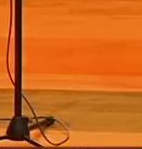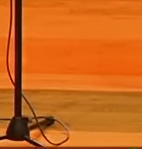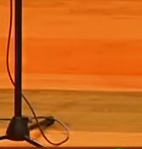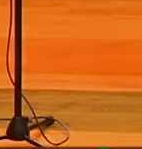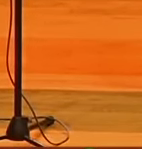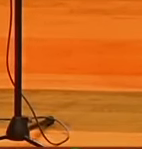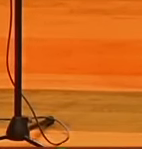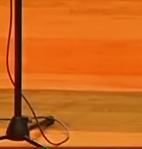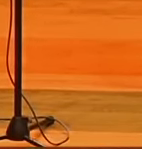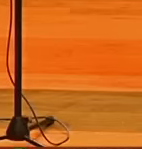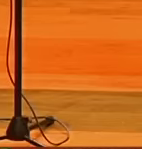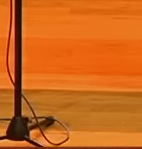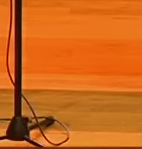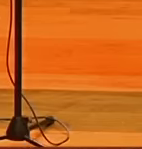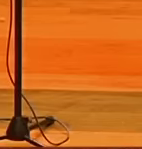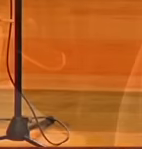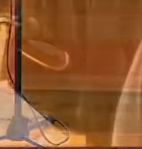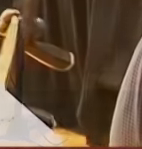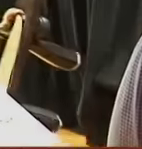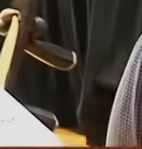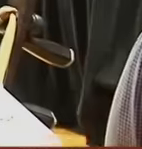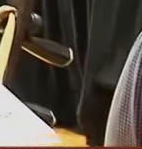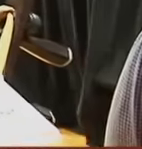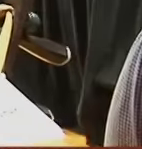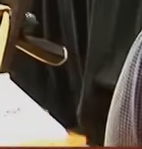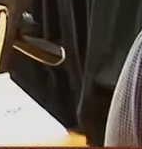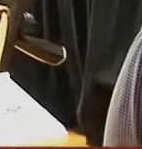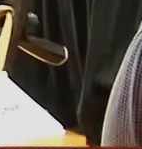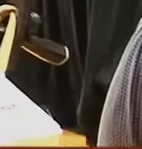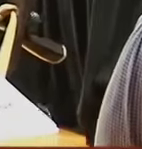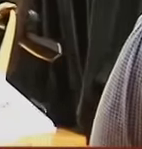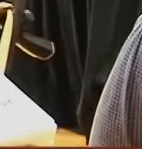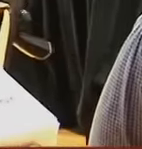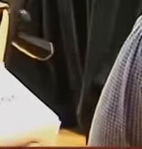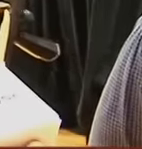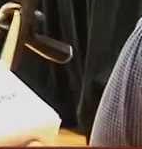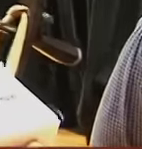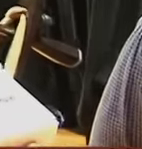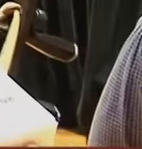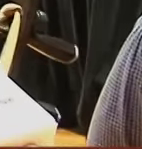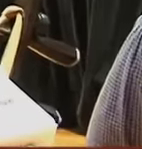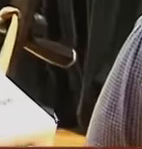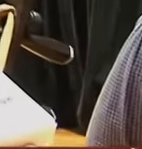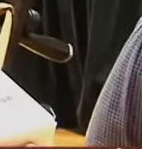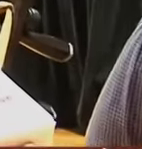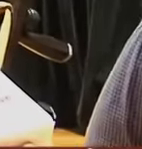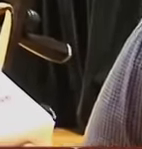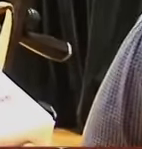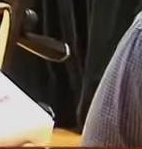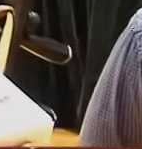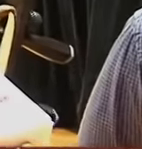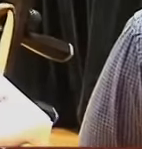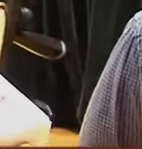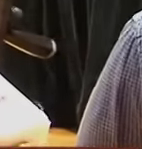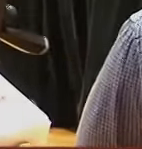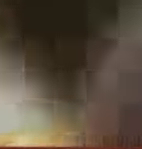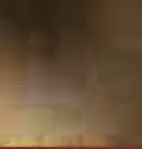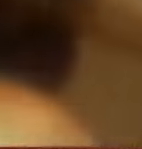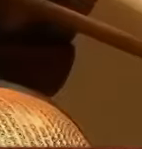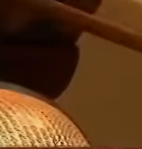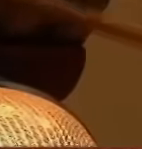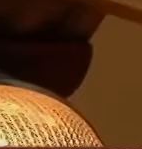Es un instrumento ideal Para expresar Las tristezas Alegrías Y demás vicisitudes De la vida cotidiana Del pueblo chino